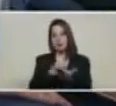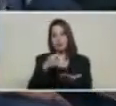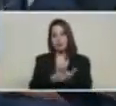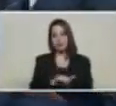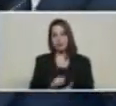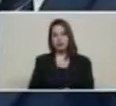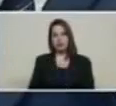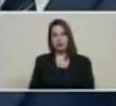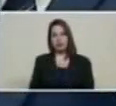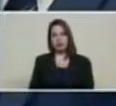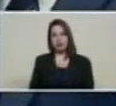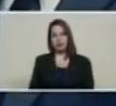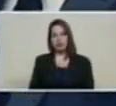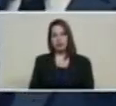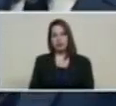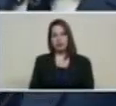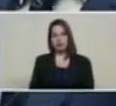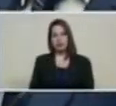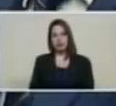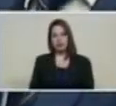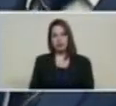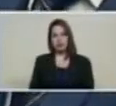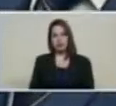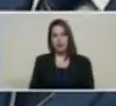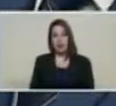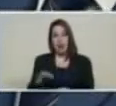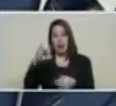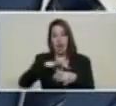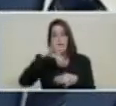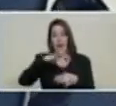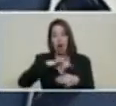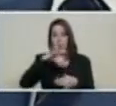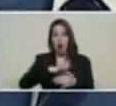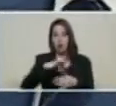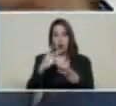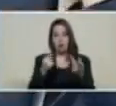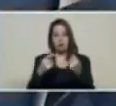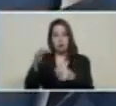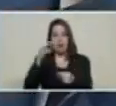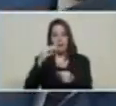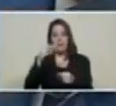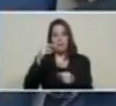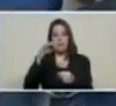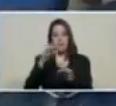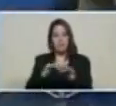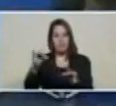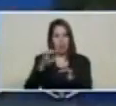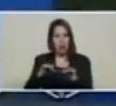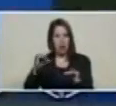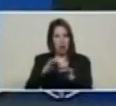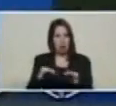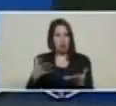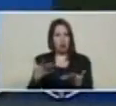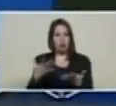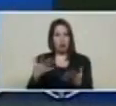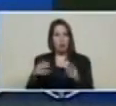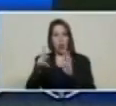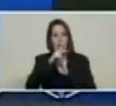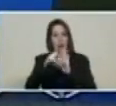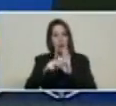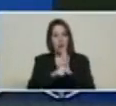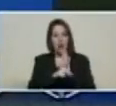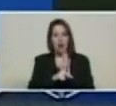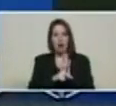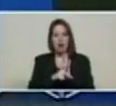ahorrar en certificados de ahorro de Petro en Bolívares Soberano lo cual va a complementar el plan de ahorro en oro